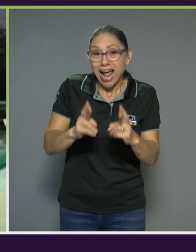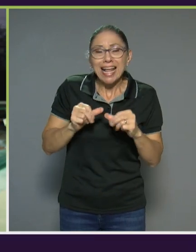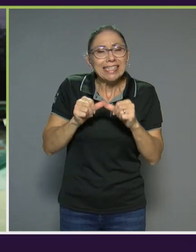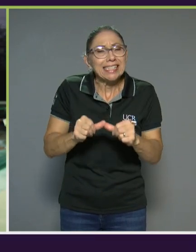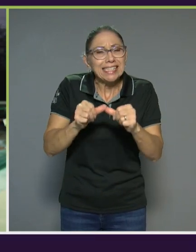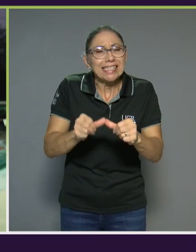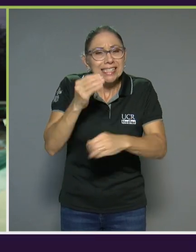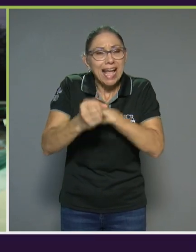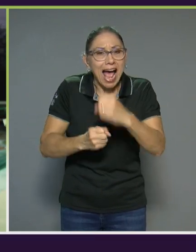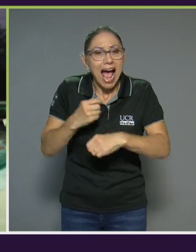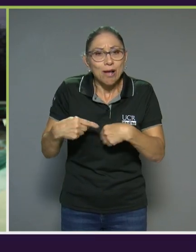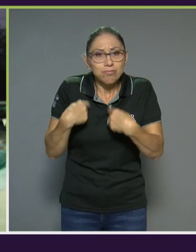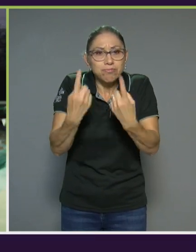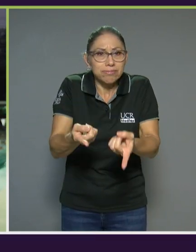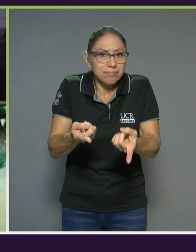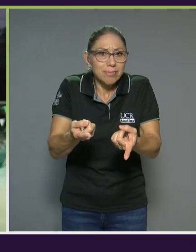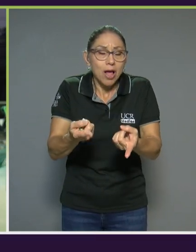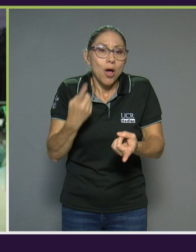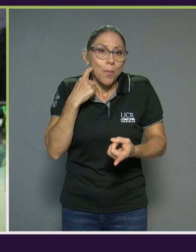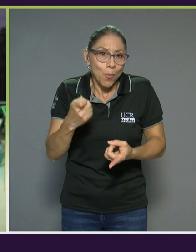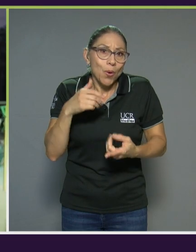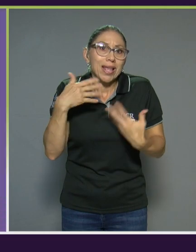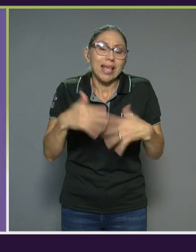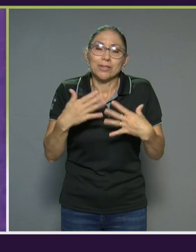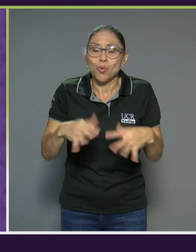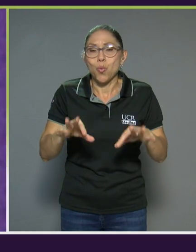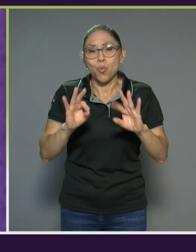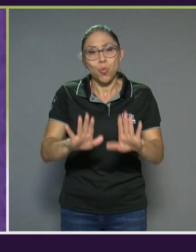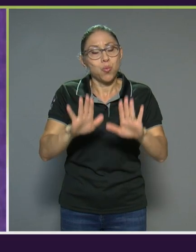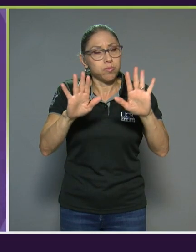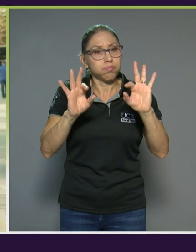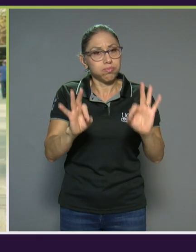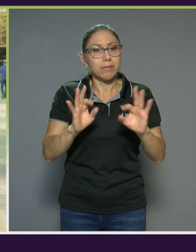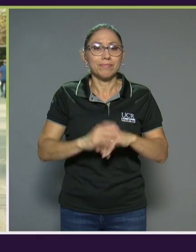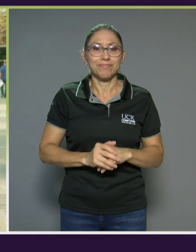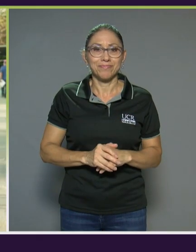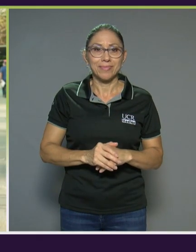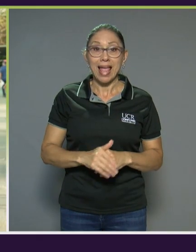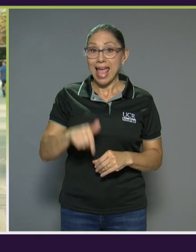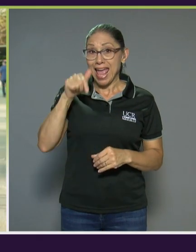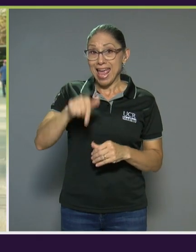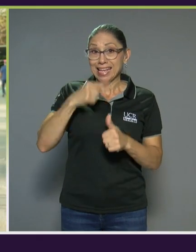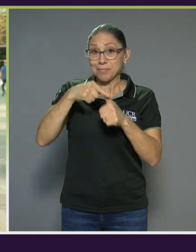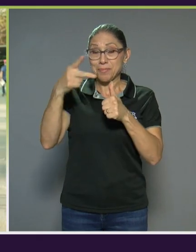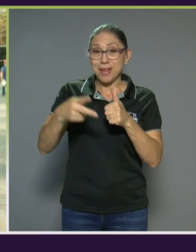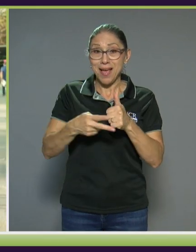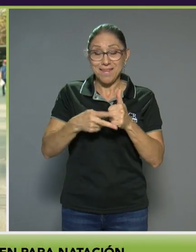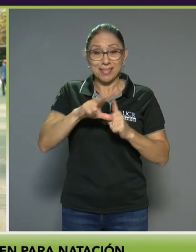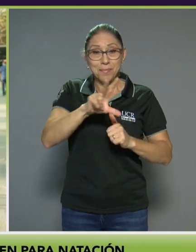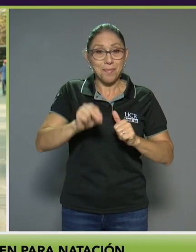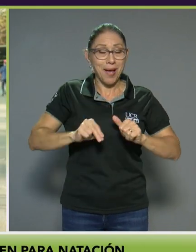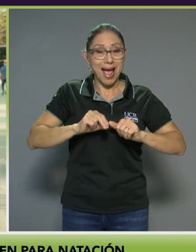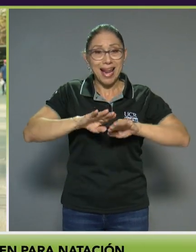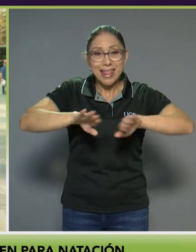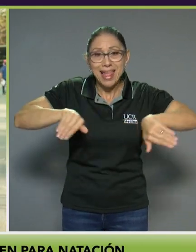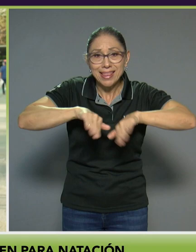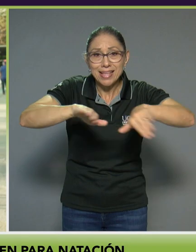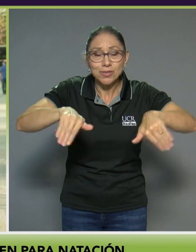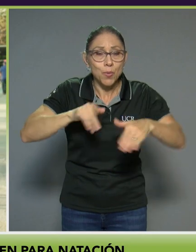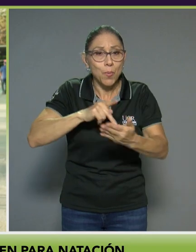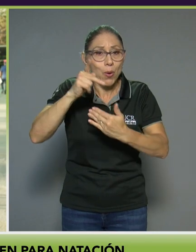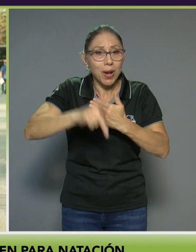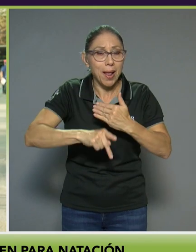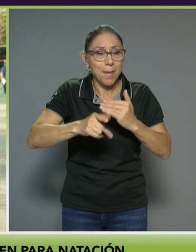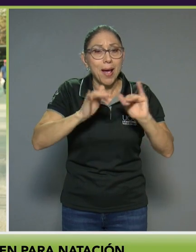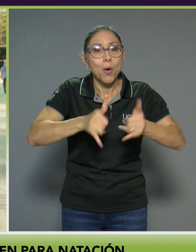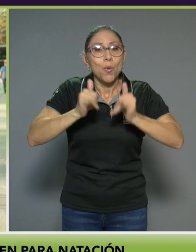años todo esto porque la verdad es como una agredidad enorme. Y en este debut de la paranatación dentro del programa de los Juegos Deportivos Paranacionales,